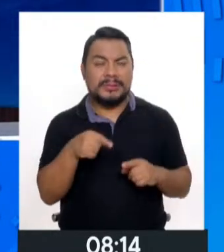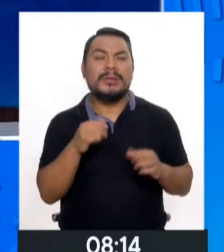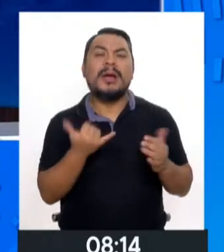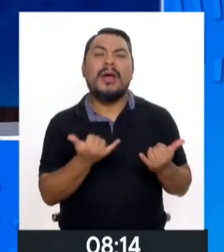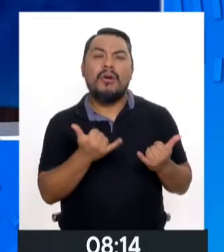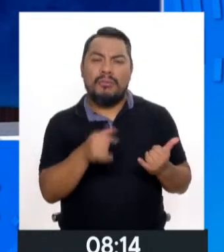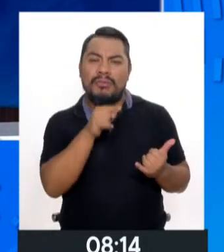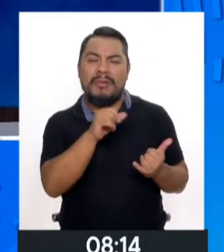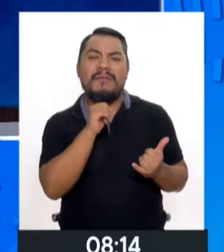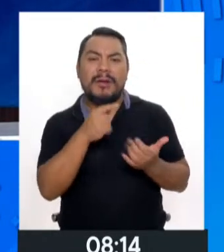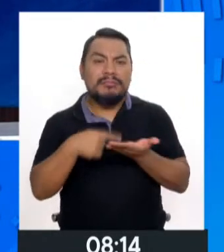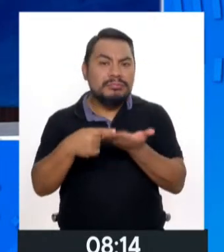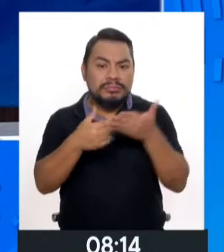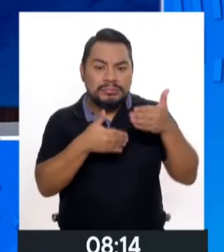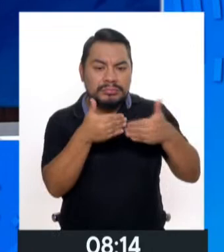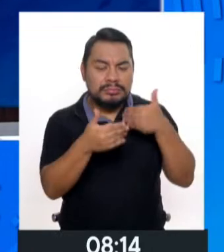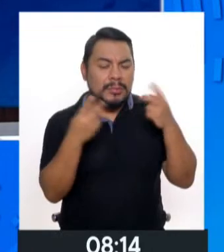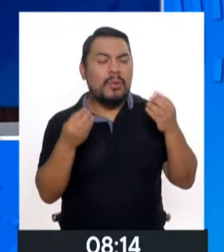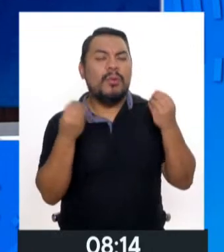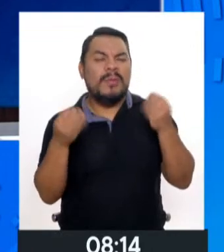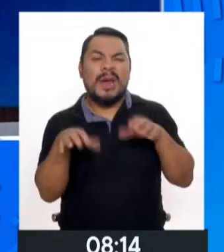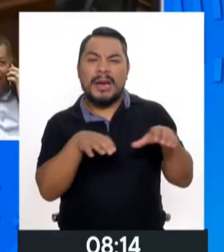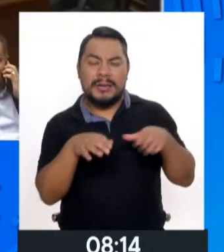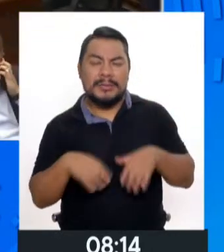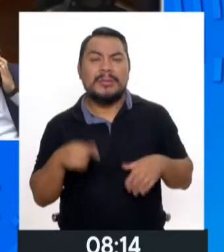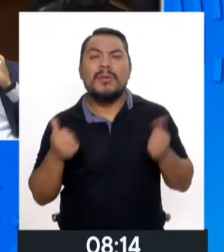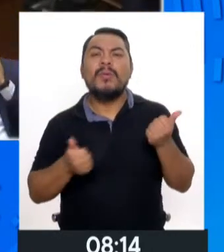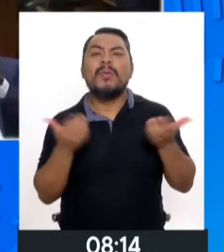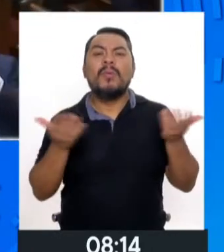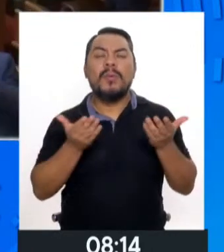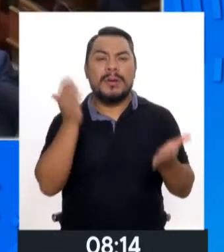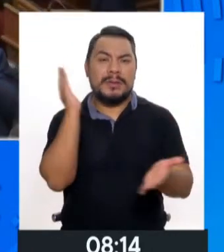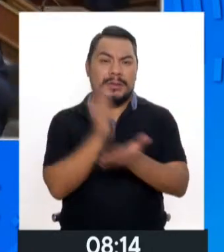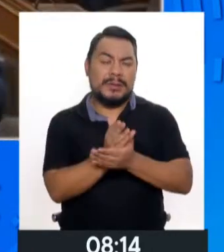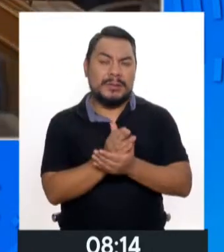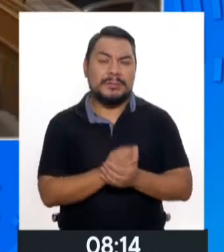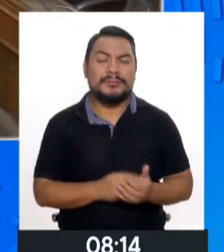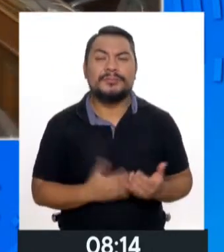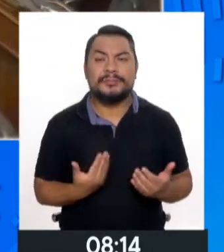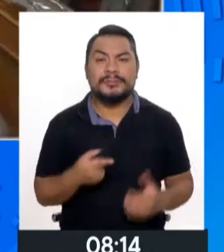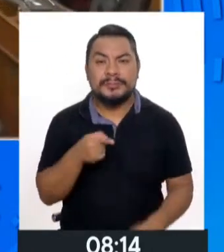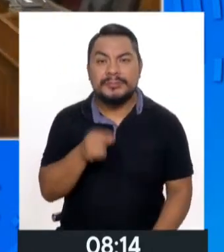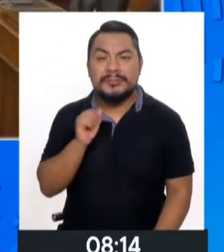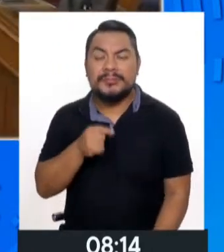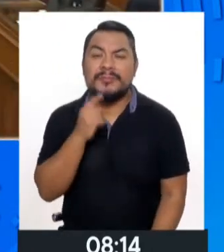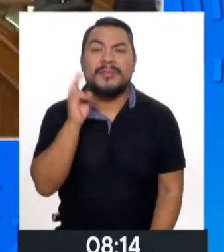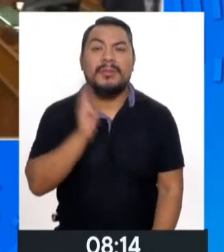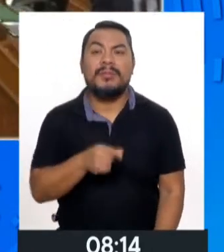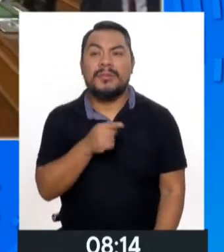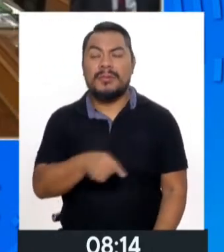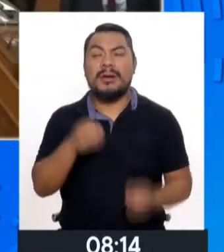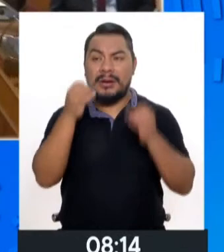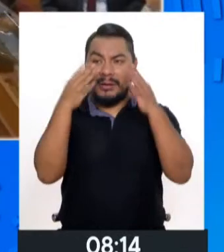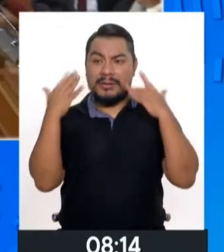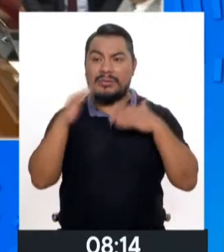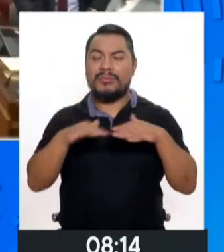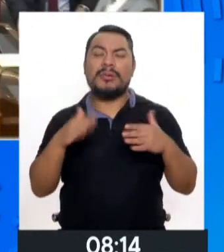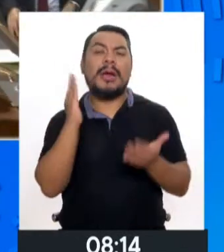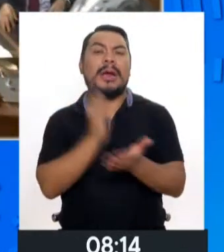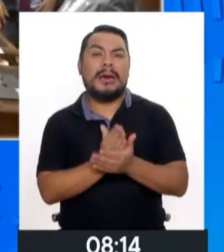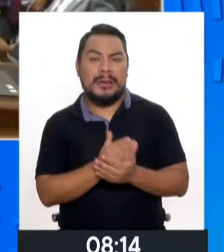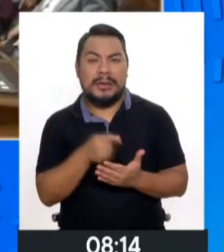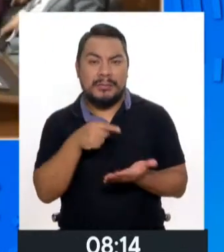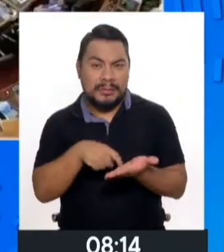proceso para ver cuál sería la sanción penal de infringirse esa disposición de aprobar.